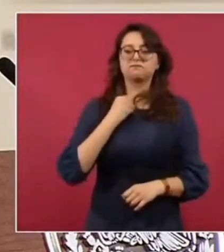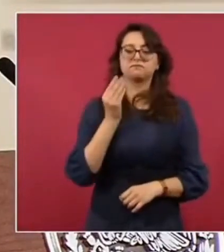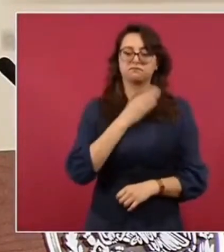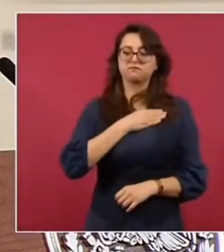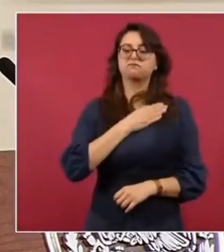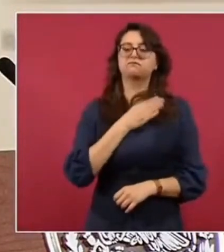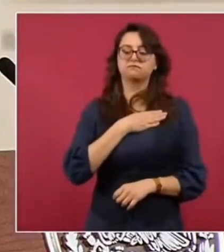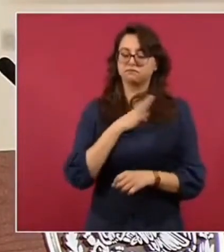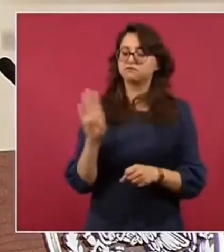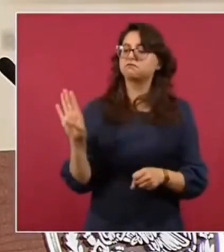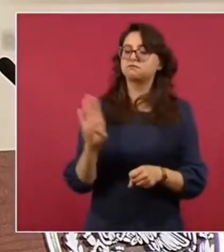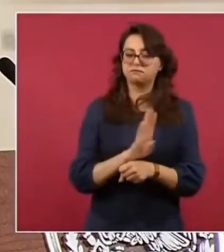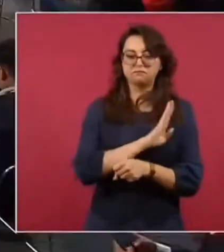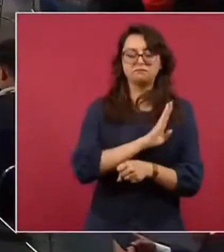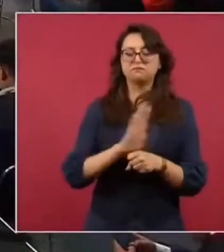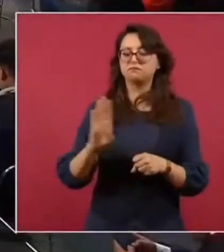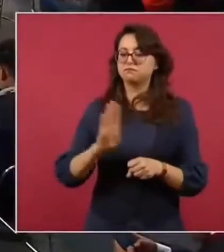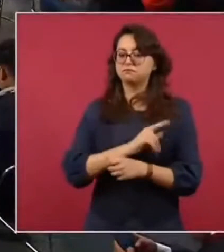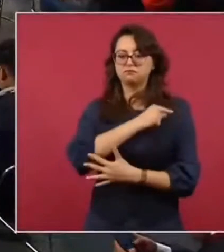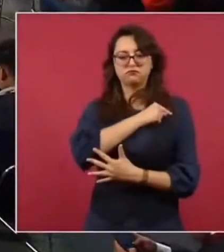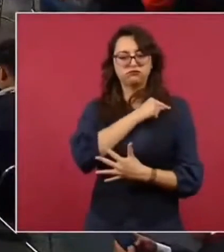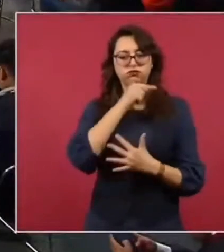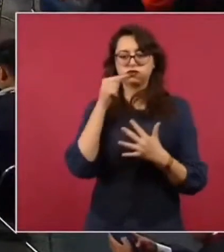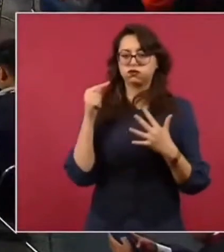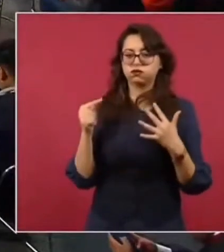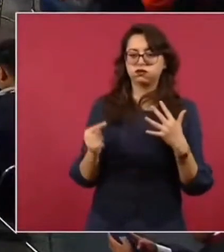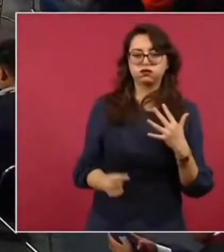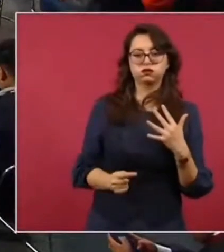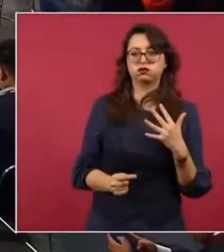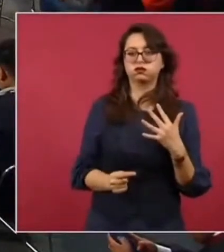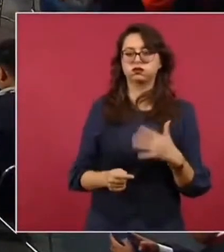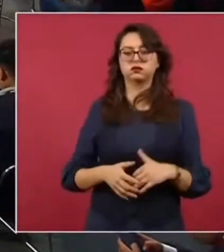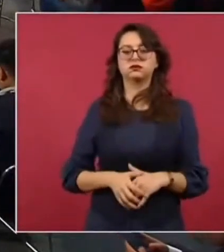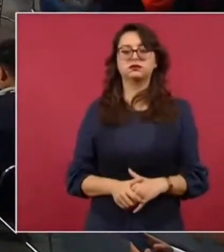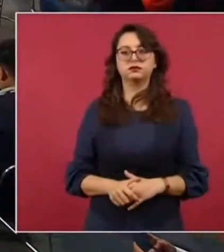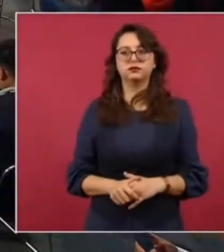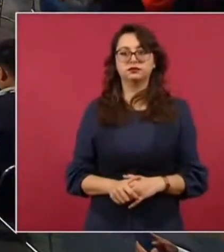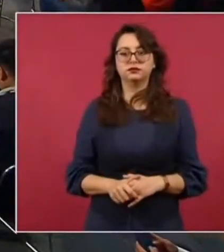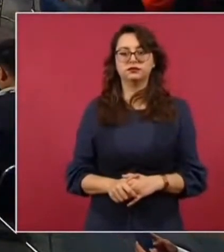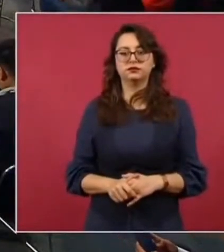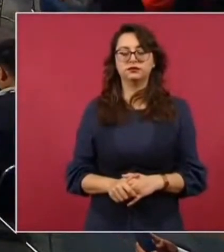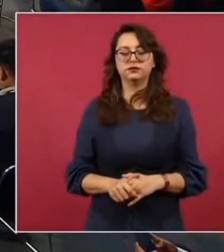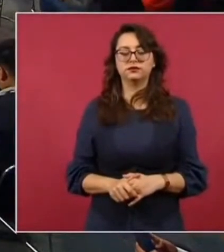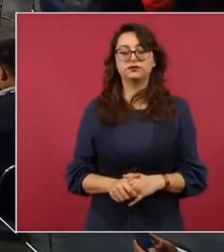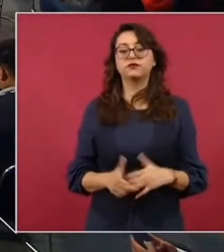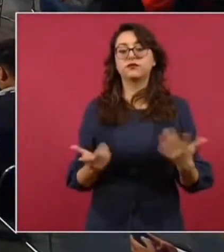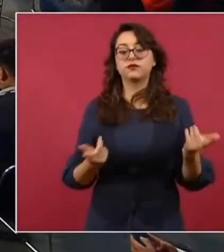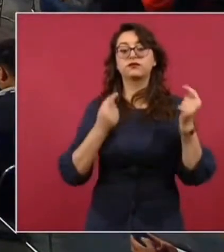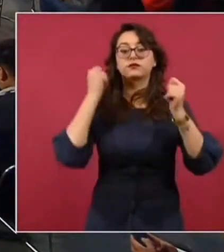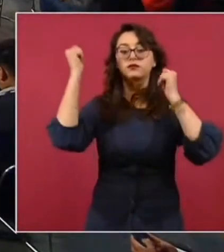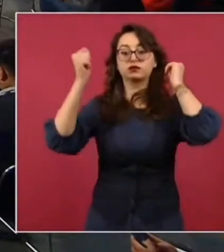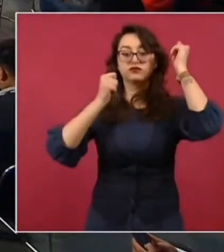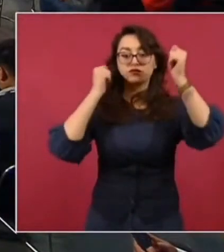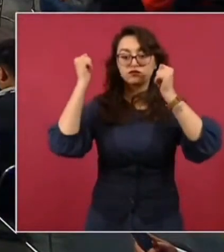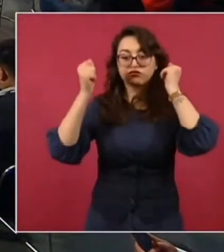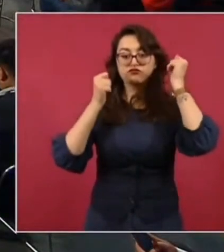ventajas. El turismo como sector, como actividad